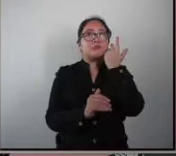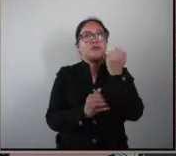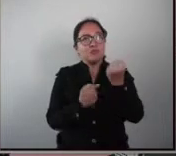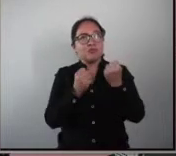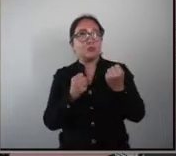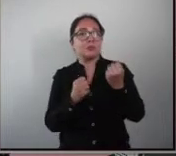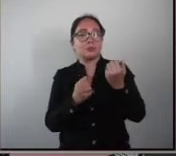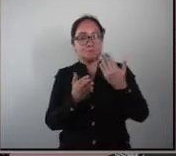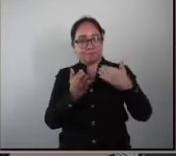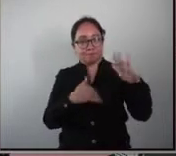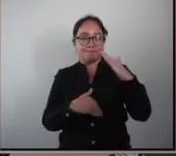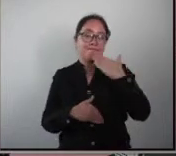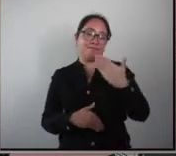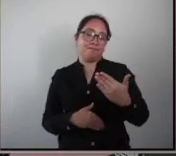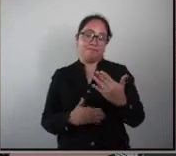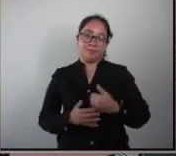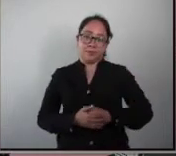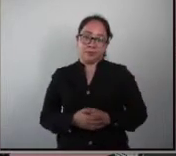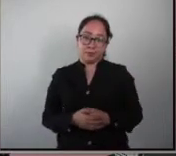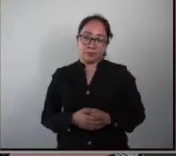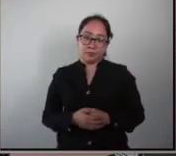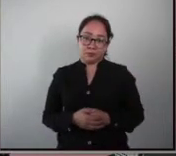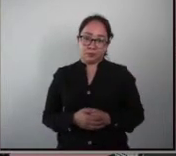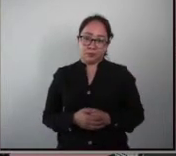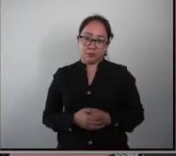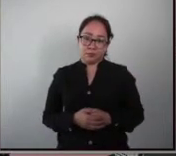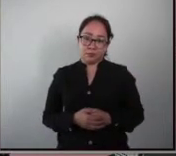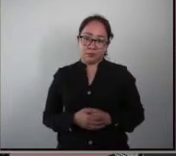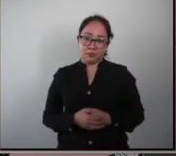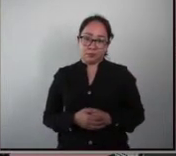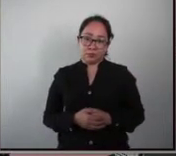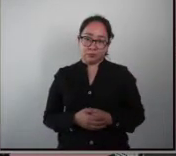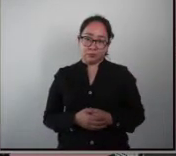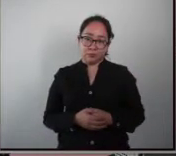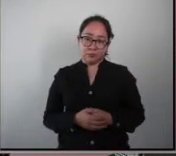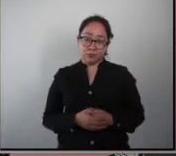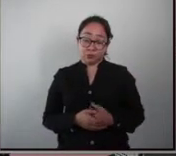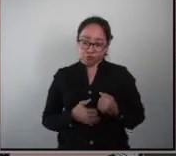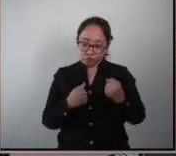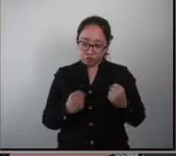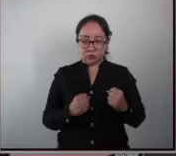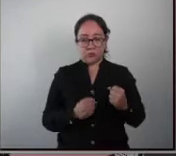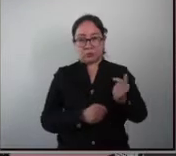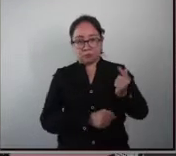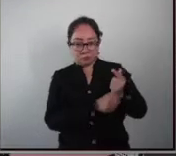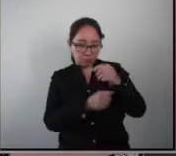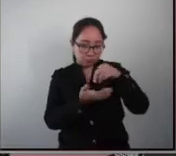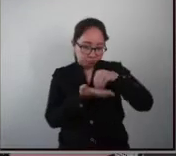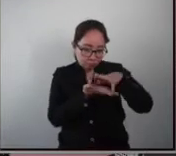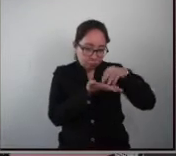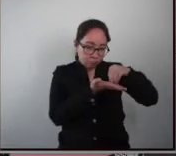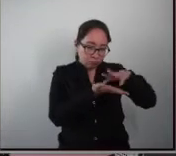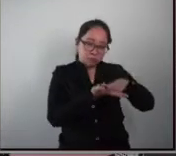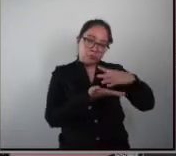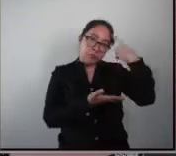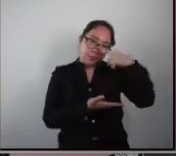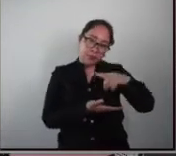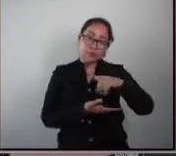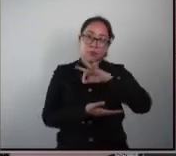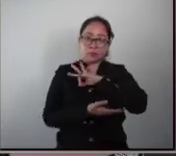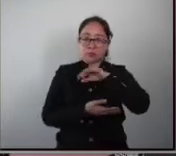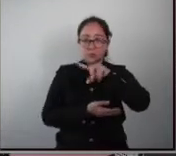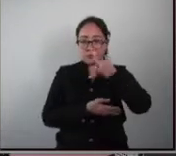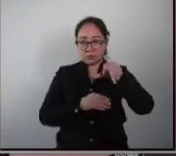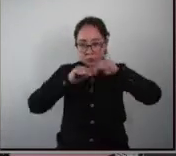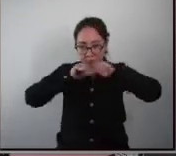un buen resultado y un ahora sí que ser muy sólidos para poder publicarlo